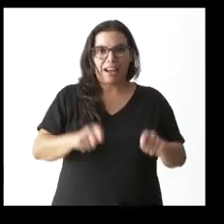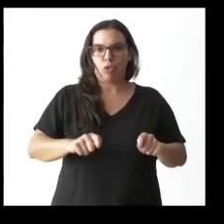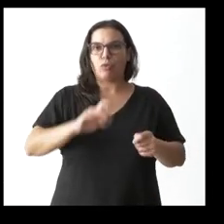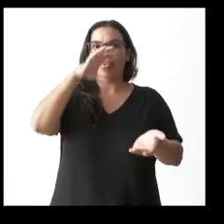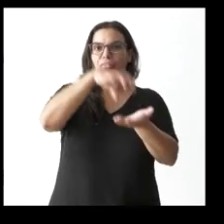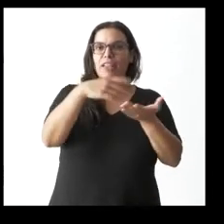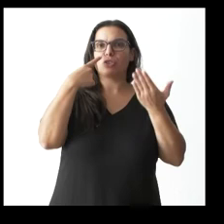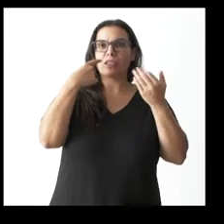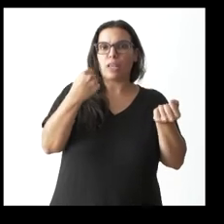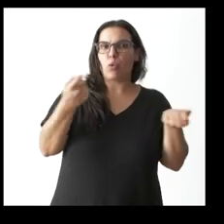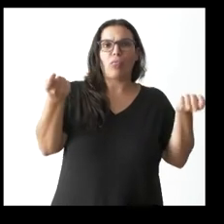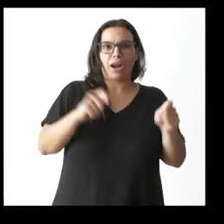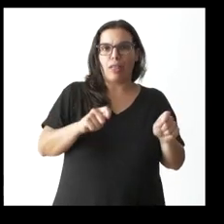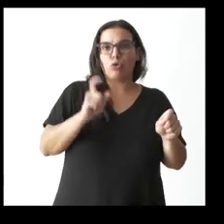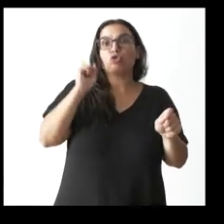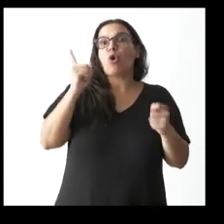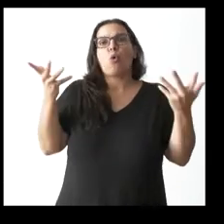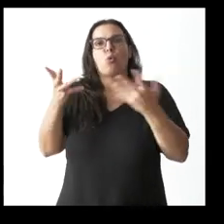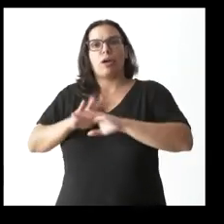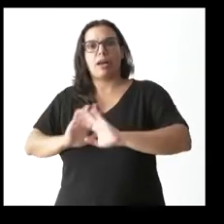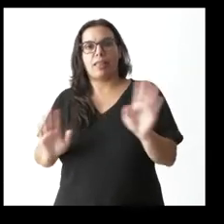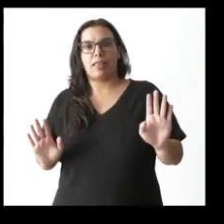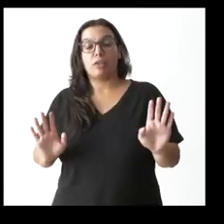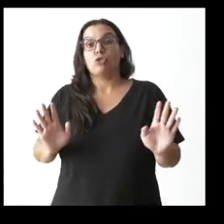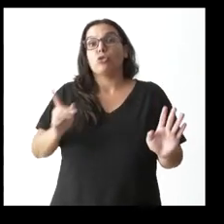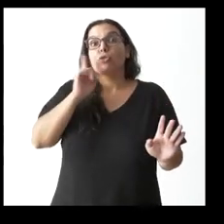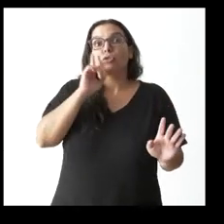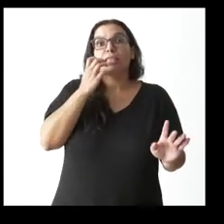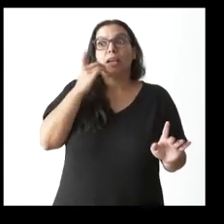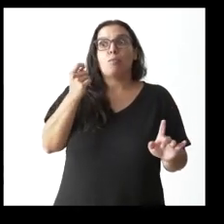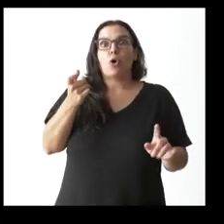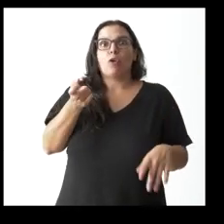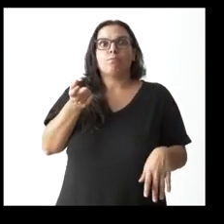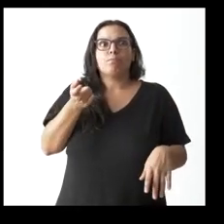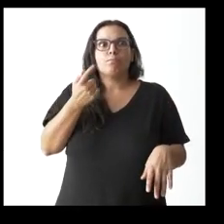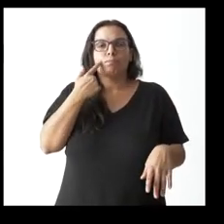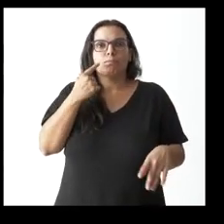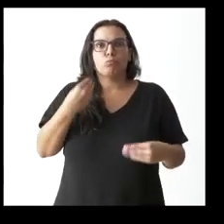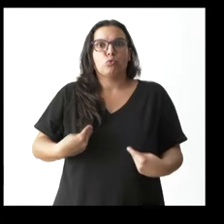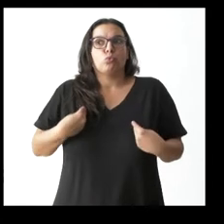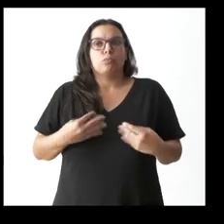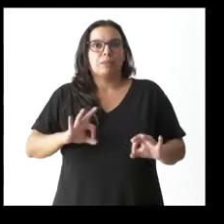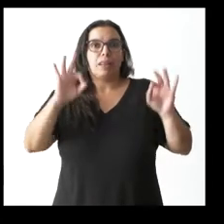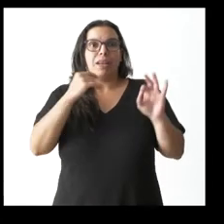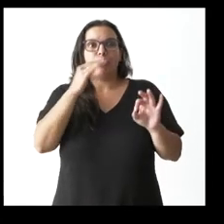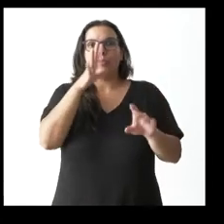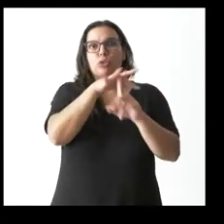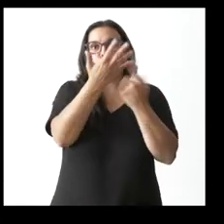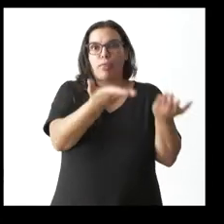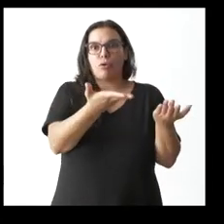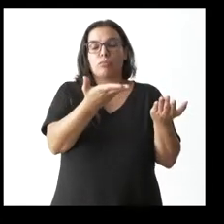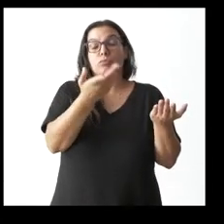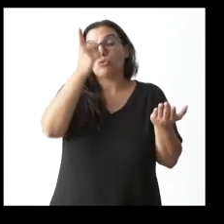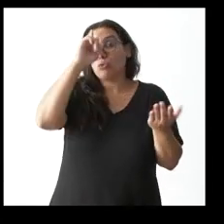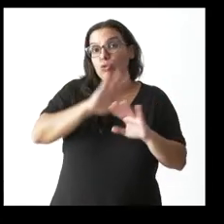salvo para urgencias no sé si no se ha encendido una alarma especial ante esta ante esta situación y no